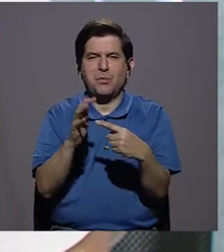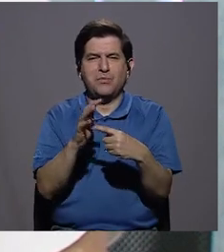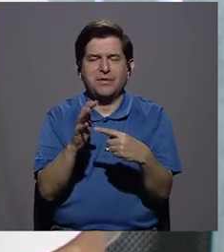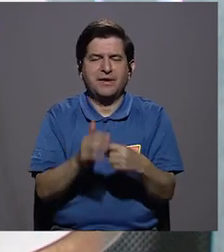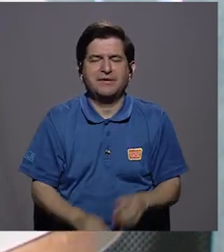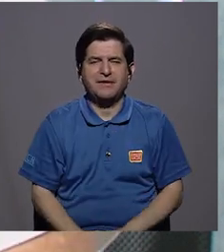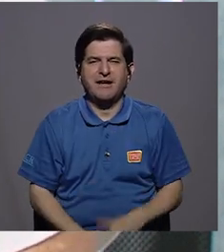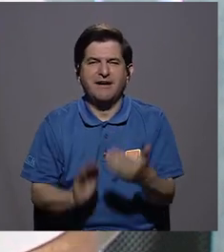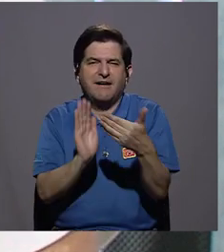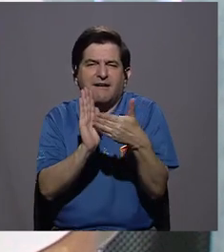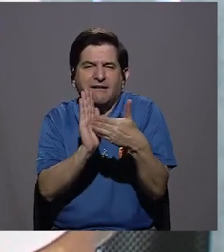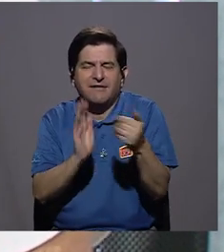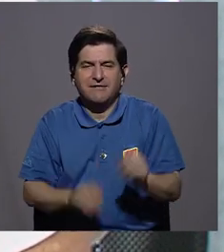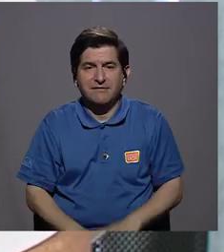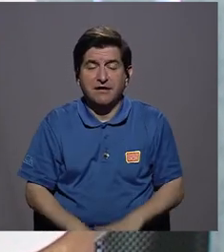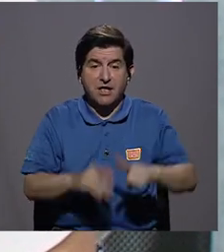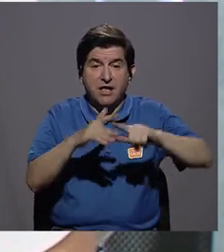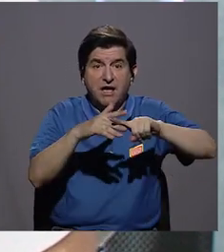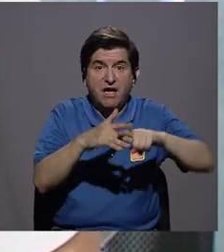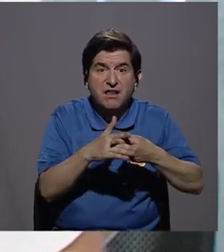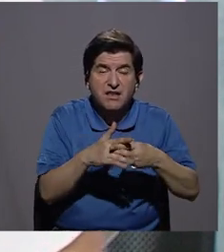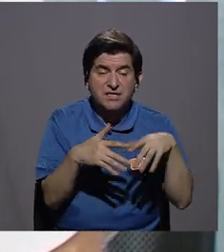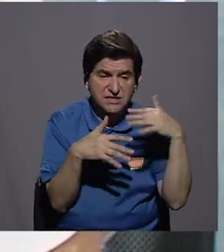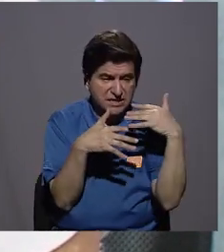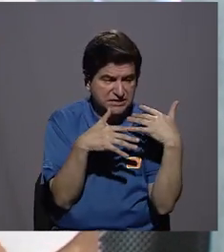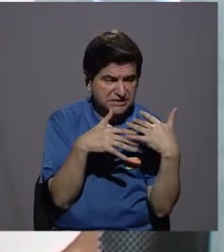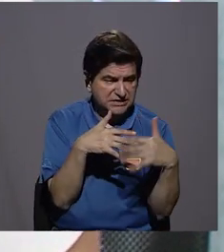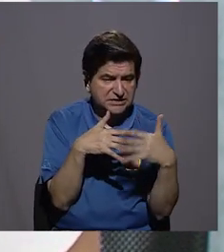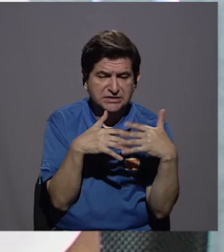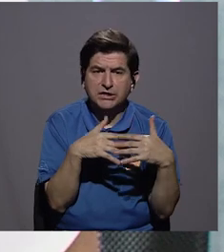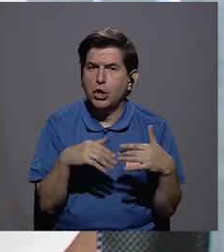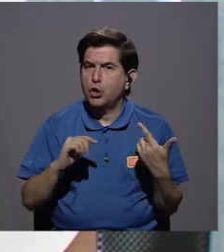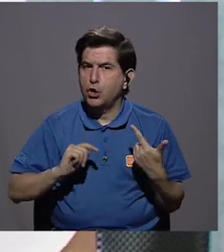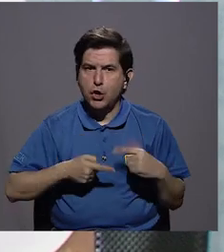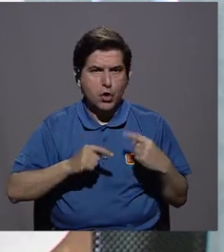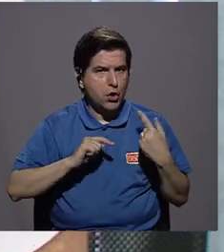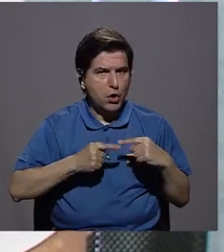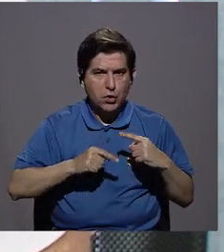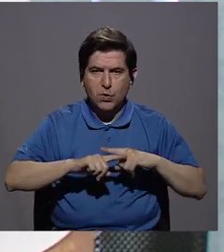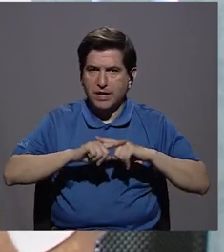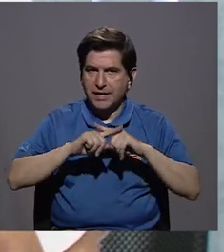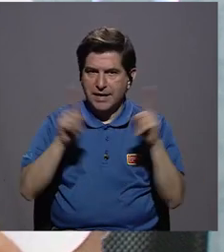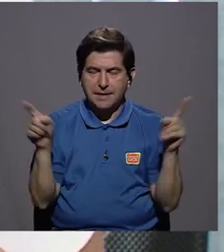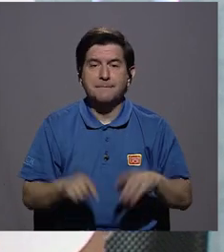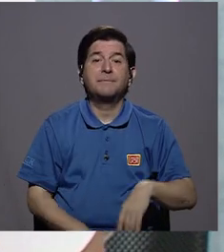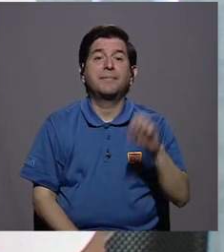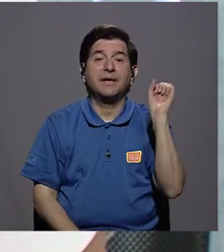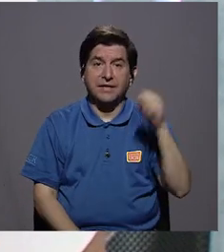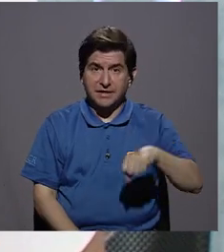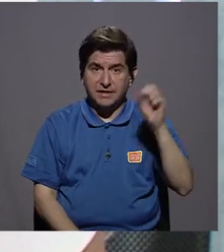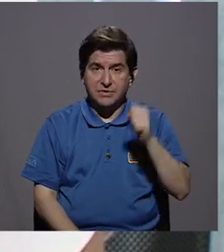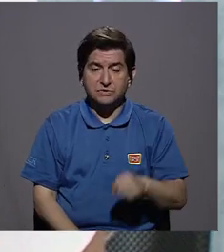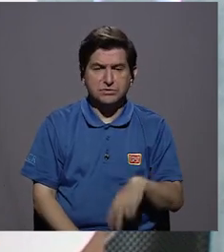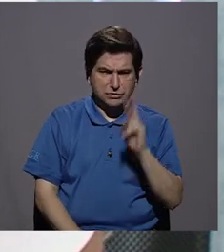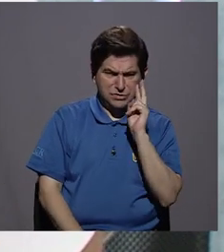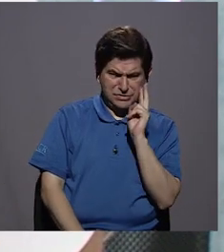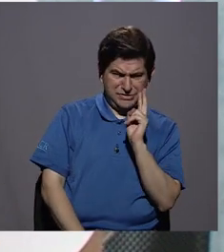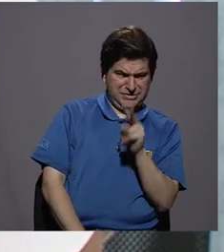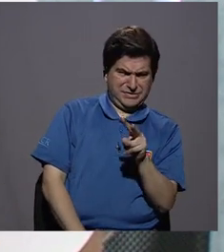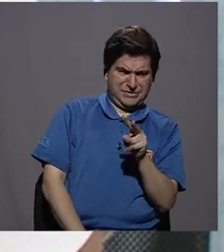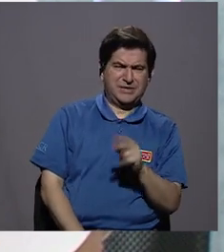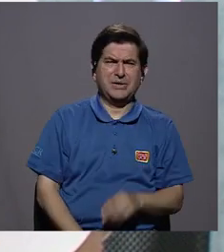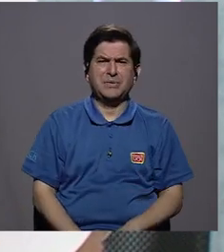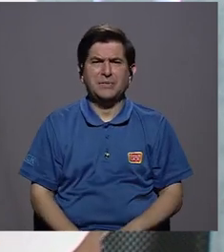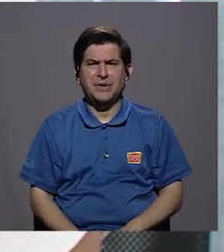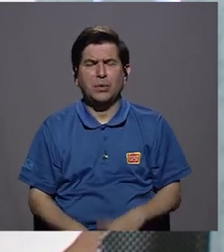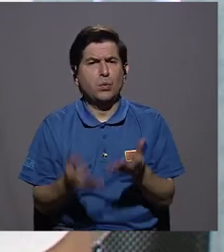coloquial, ¿verdad? Entonces inician con heridas no dolorosas, pero sí bastante a la vista, bastante